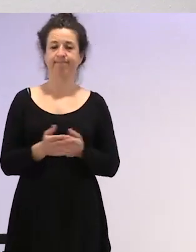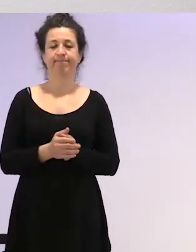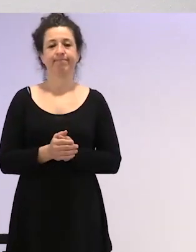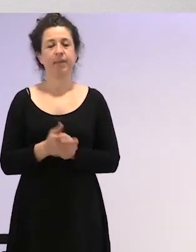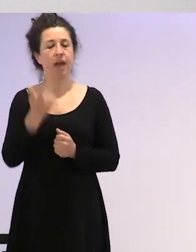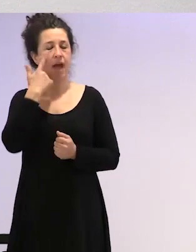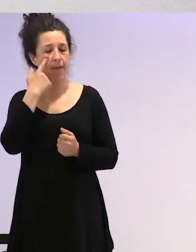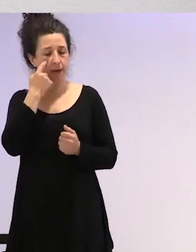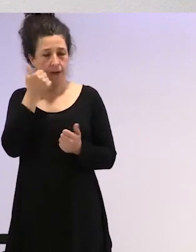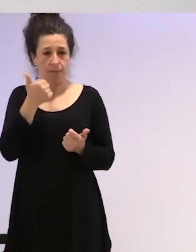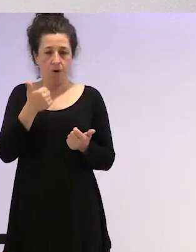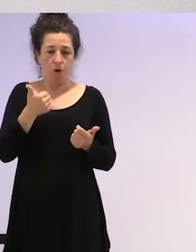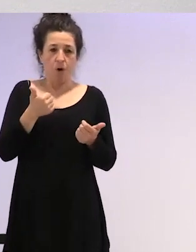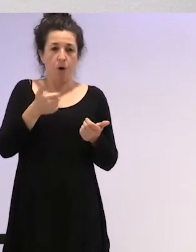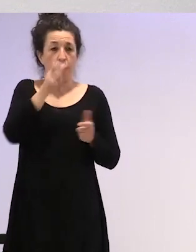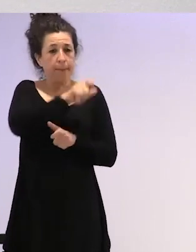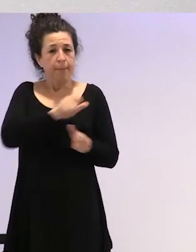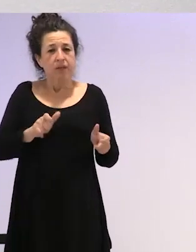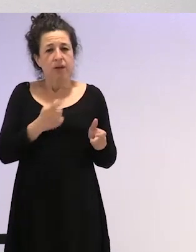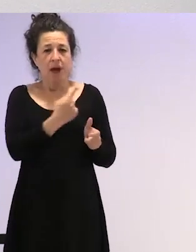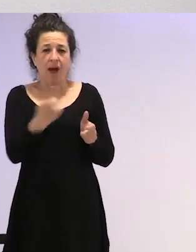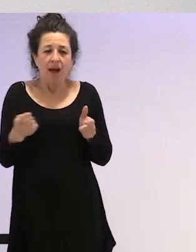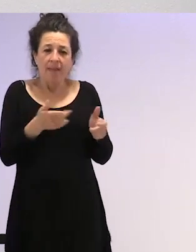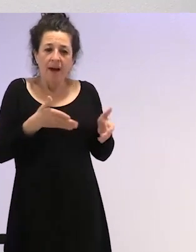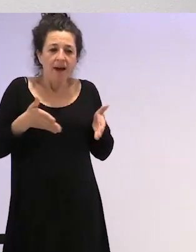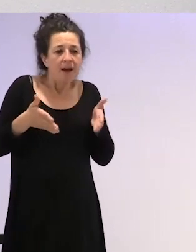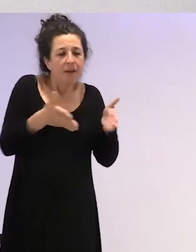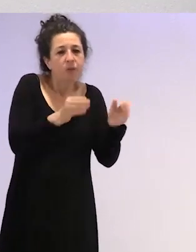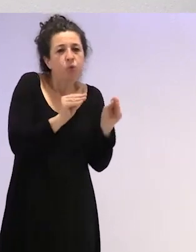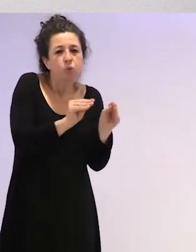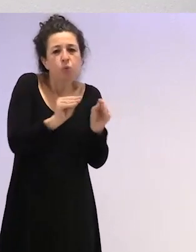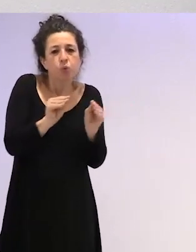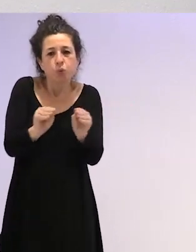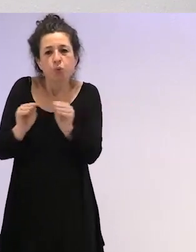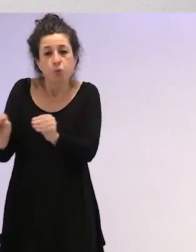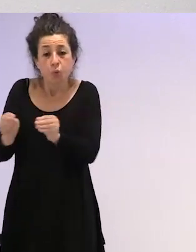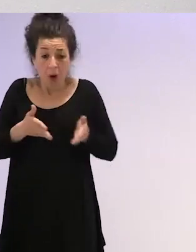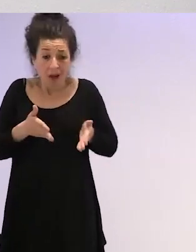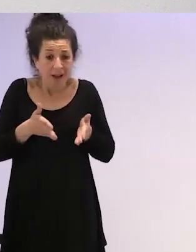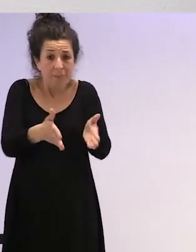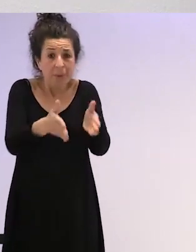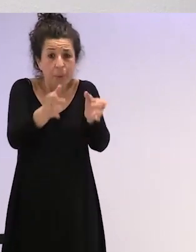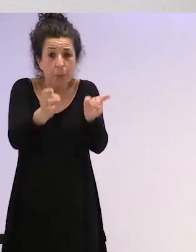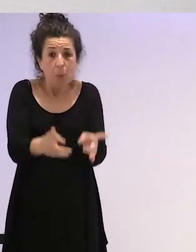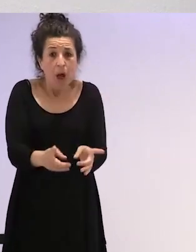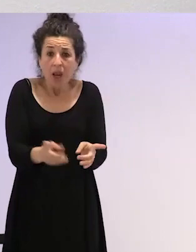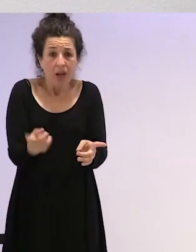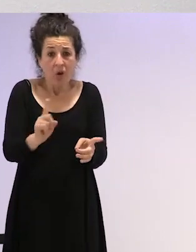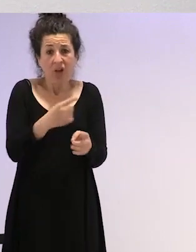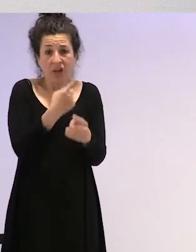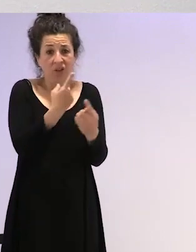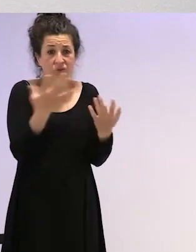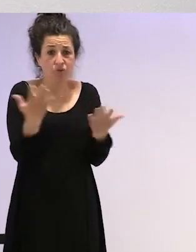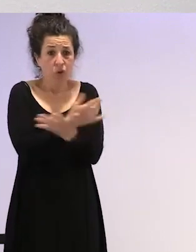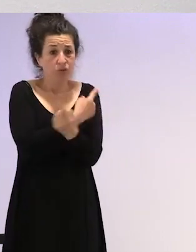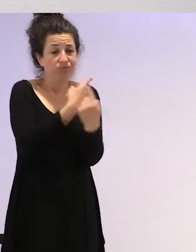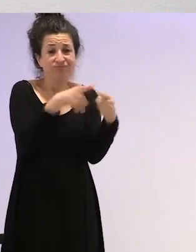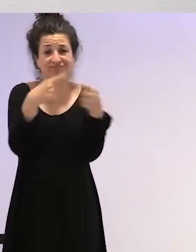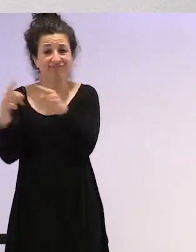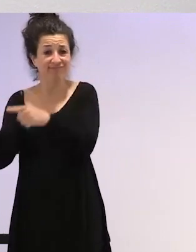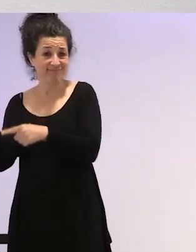simplificando, porque el camino de cada persona trans es su camino, ¿no? No hay dos caminos iguales, ¿no? Pero sí que,